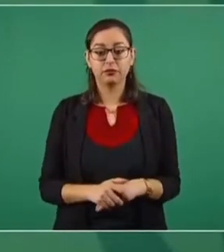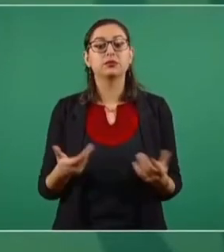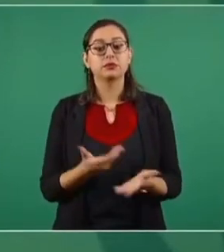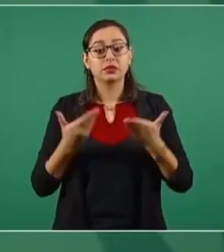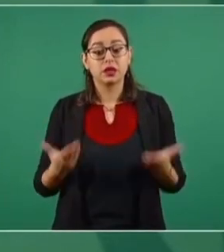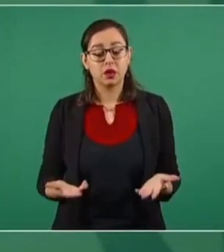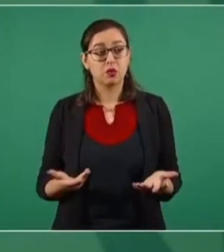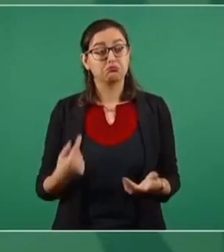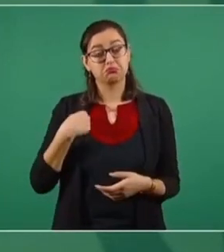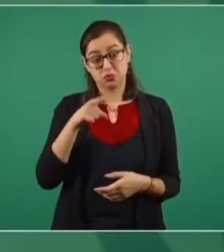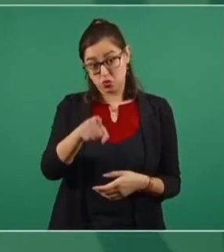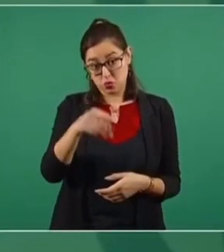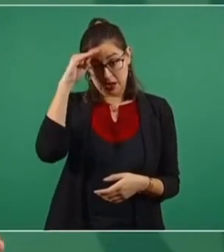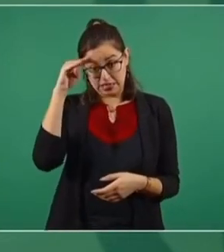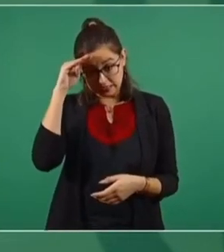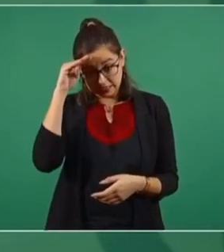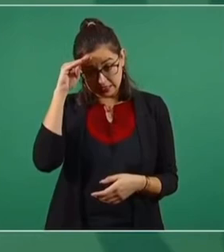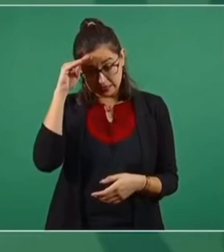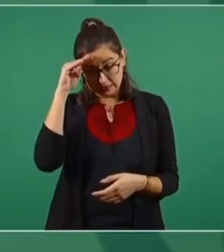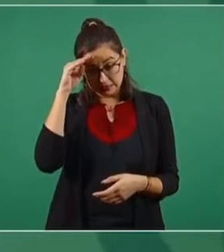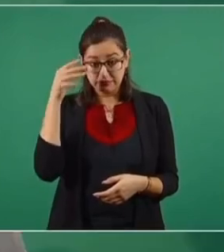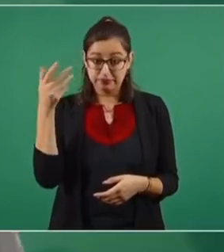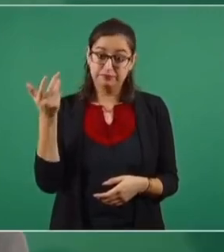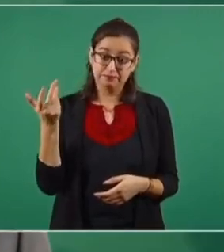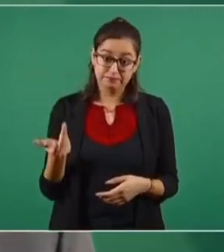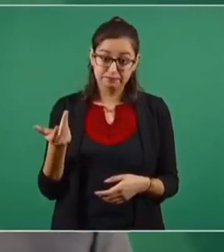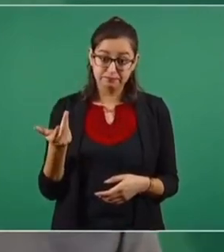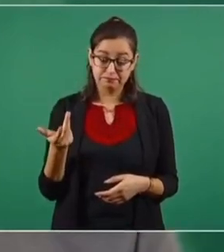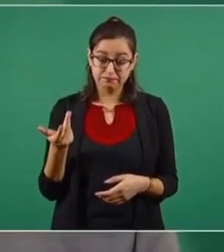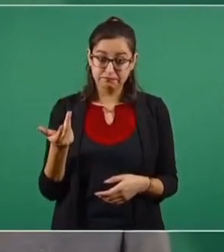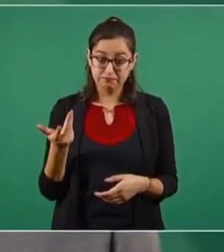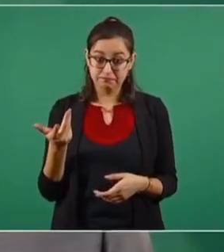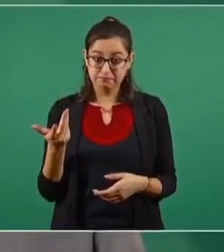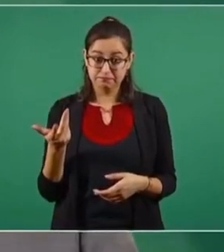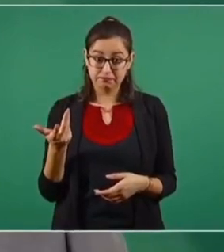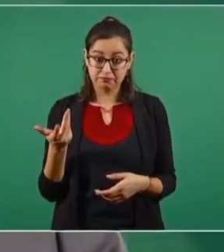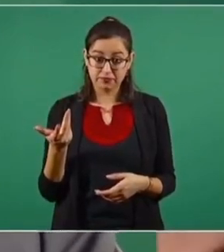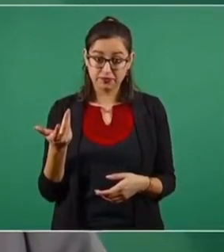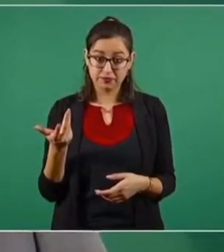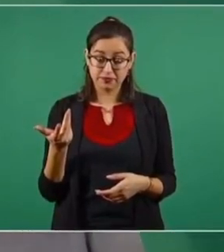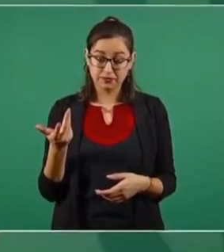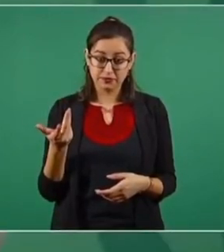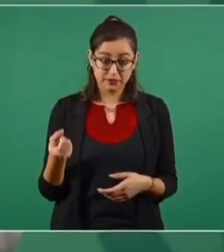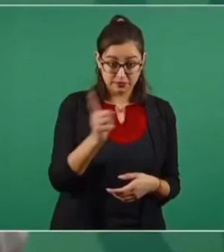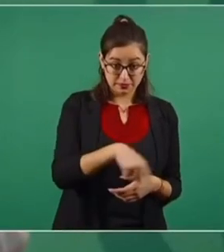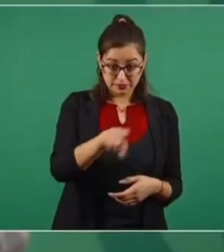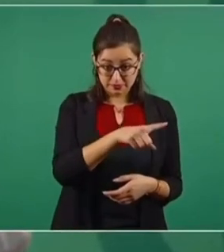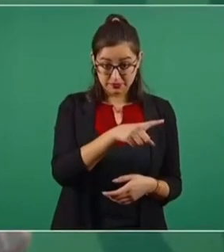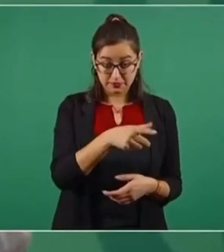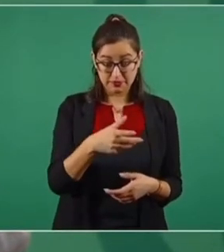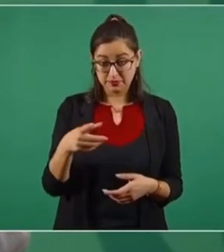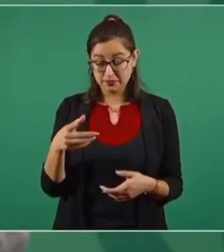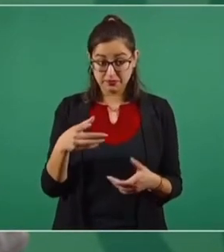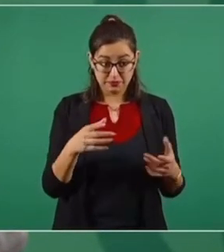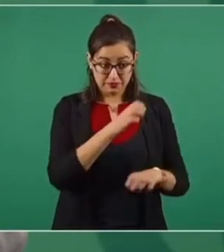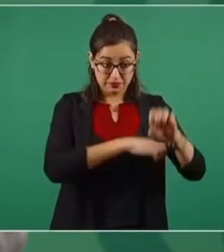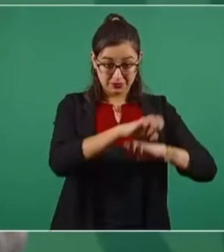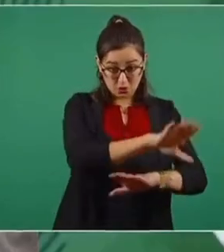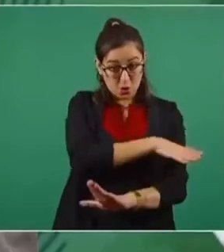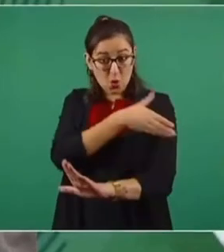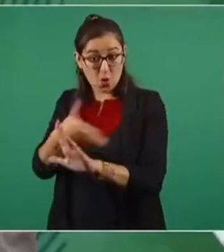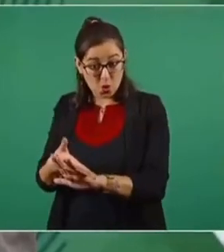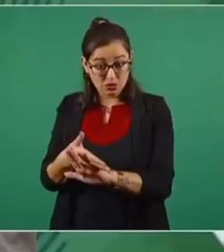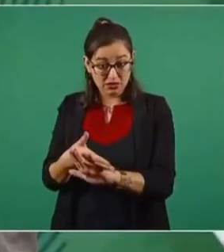planteando, si eso es algo que perjudique al sector público, se va